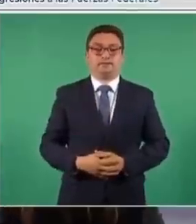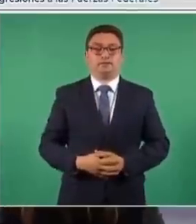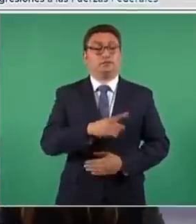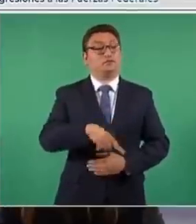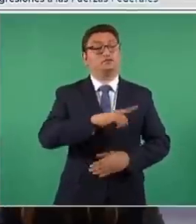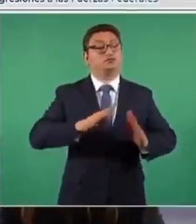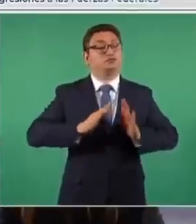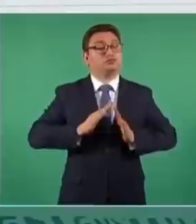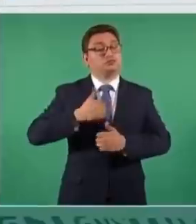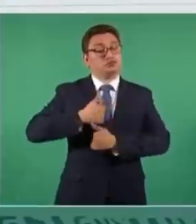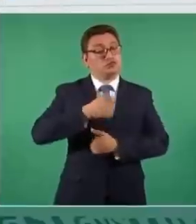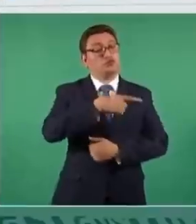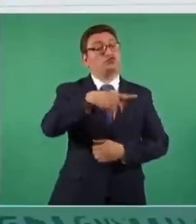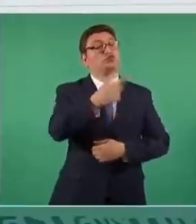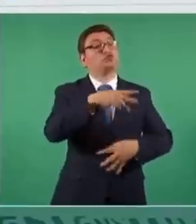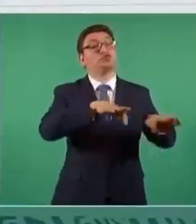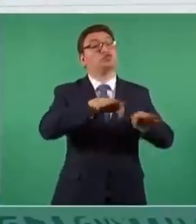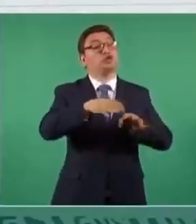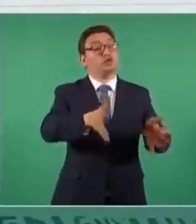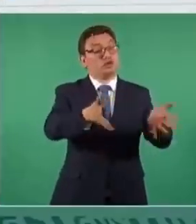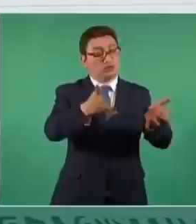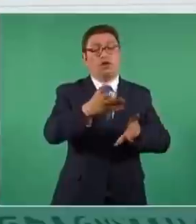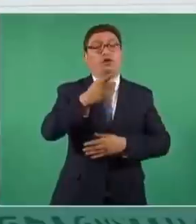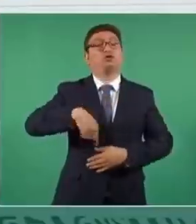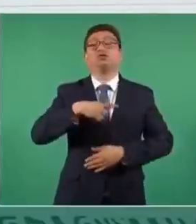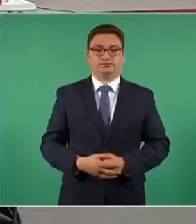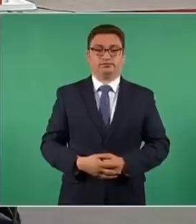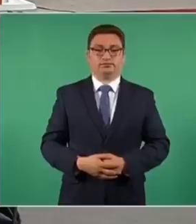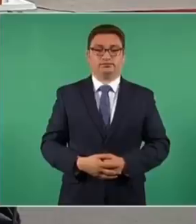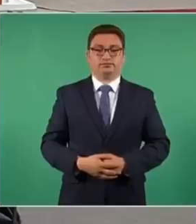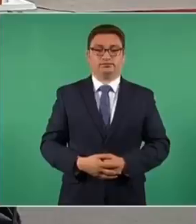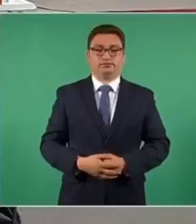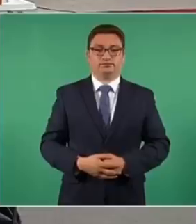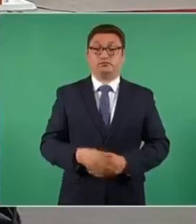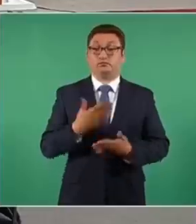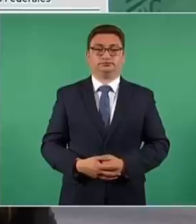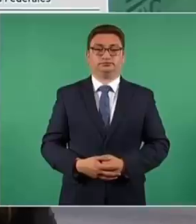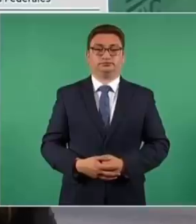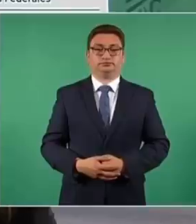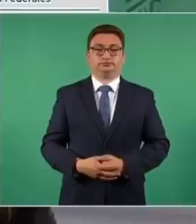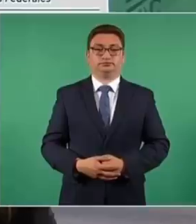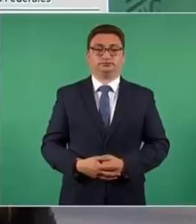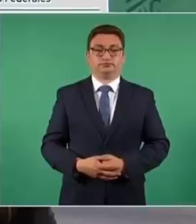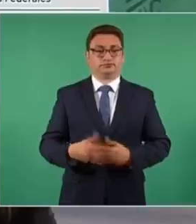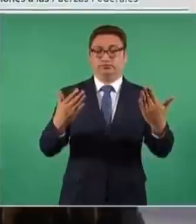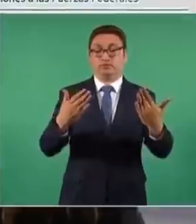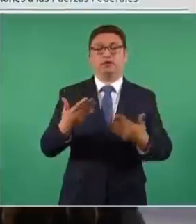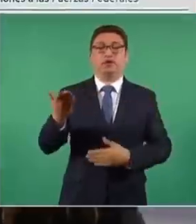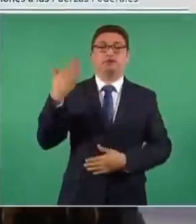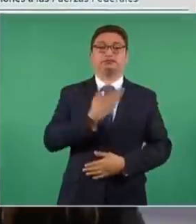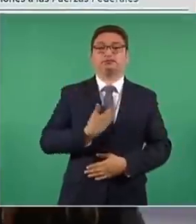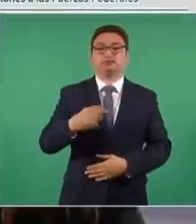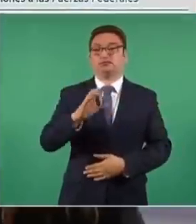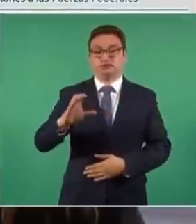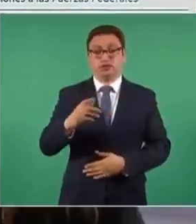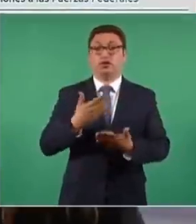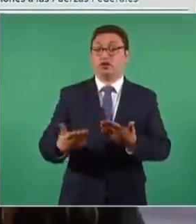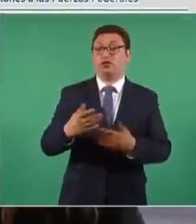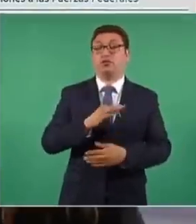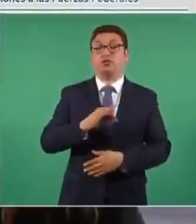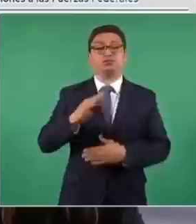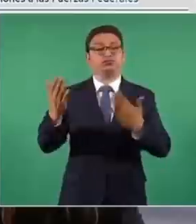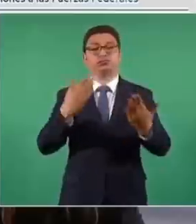le decían a los militares, ustedes hagan su trabajo y nosotros nos encargamos de los derechos humanos. ¿Cómo estamos nosotros? Sí hay diferencia, pero vamos a compararnos